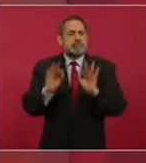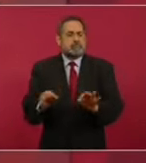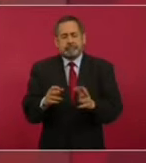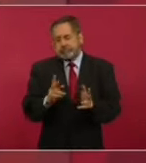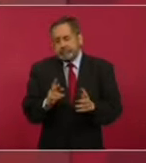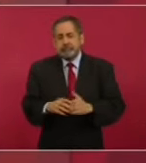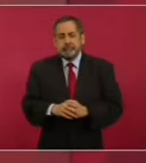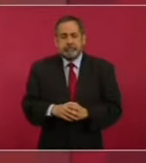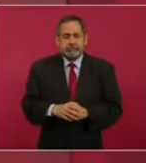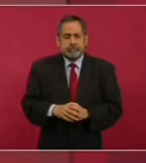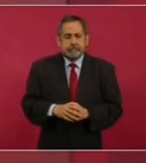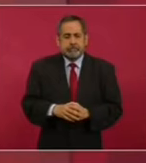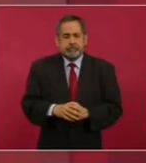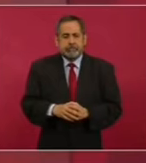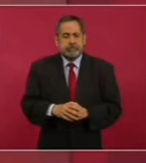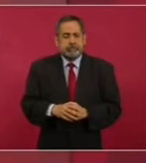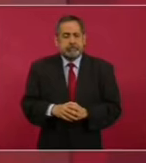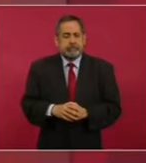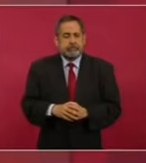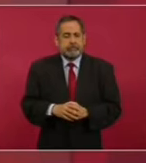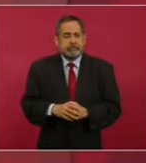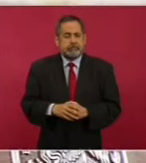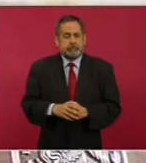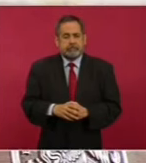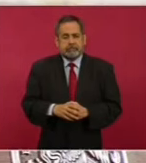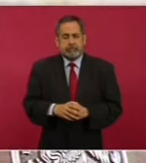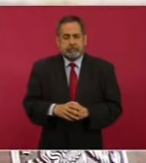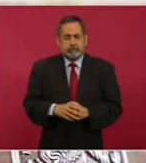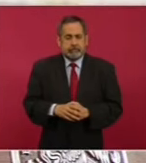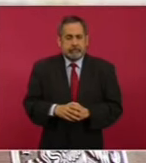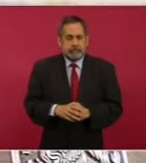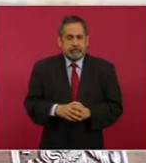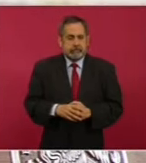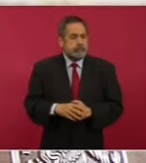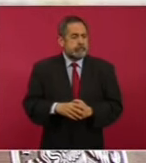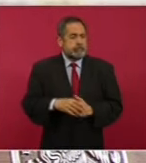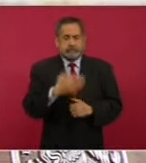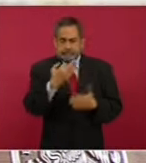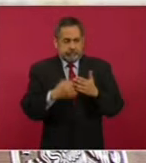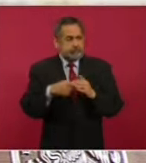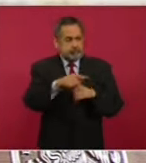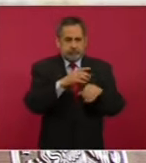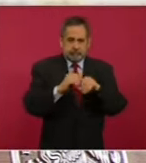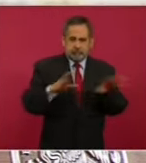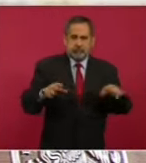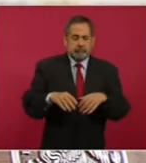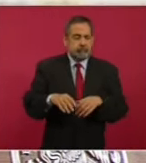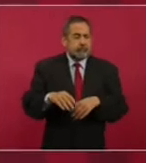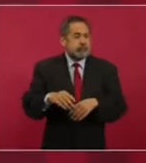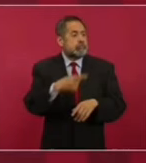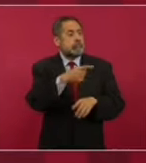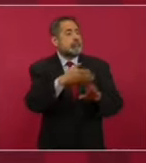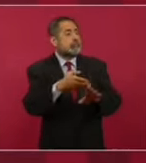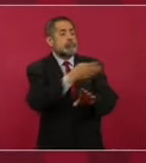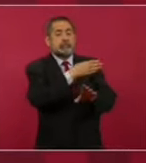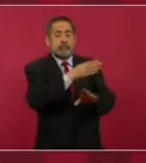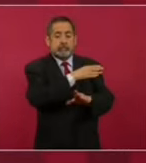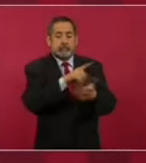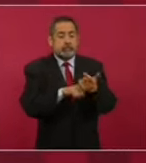No se da a conocer que se condonaban los impuestos